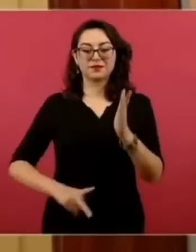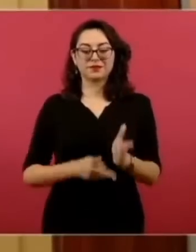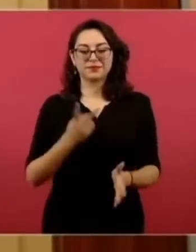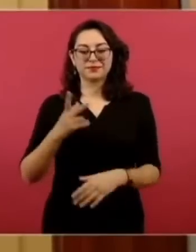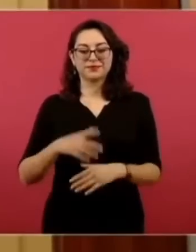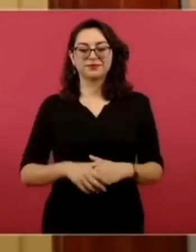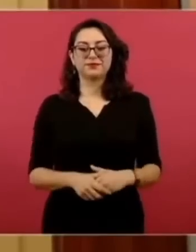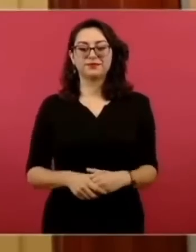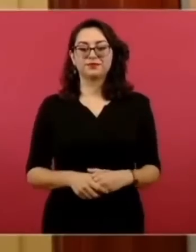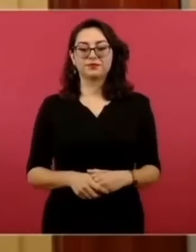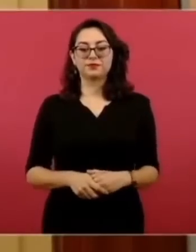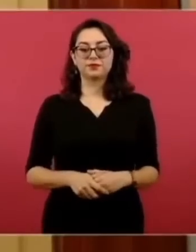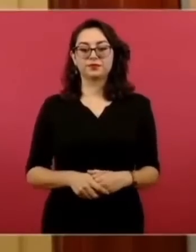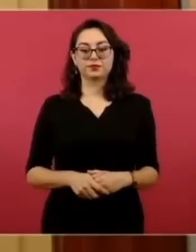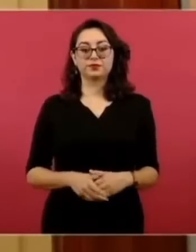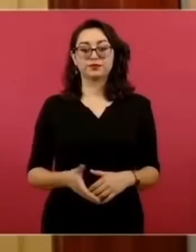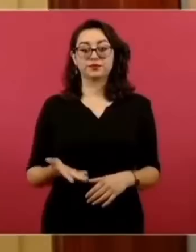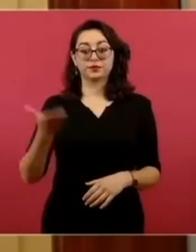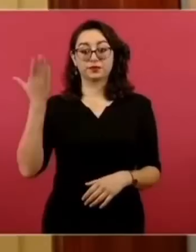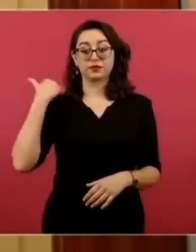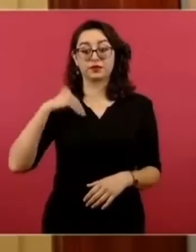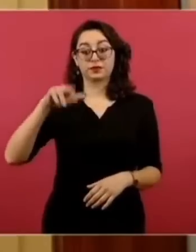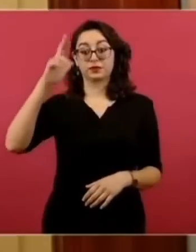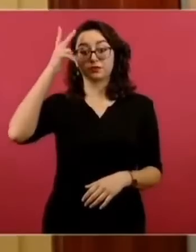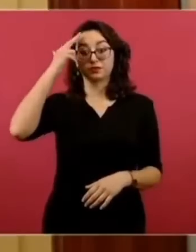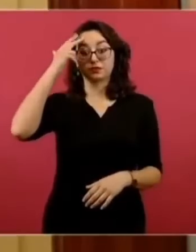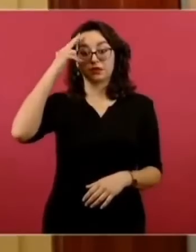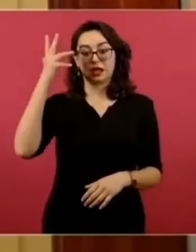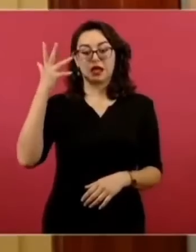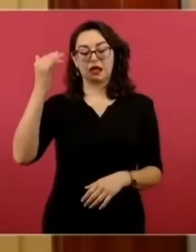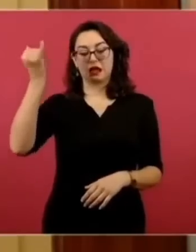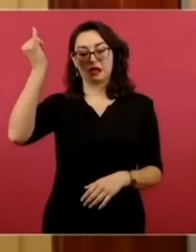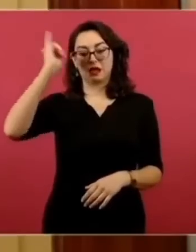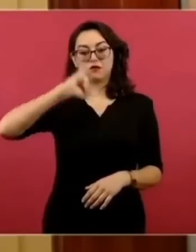supresión de los jefes políticos que habían en el porfiriato, adelante,